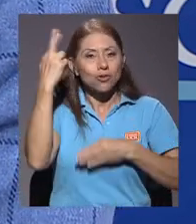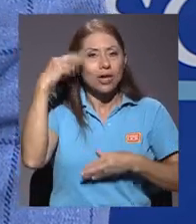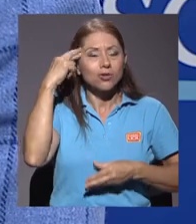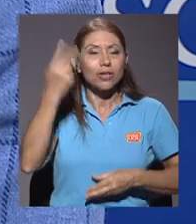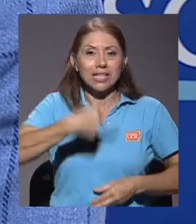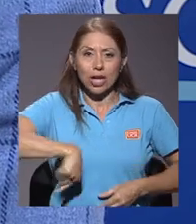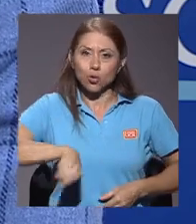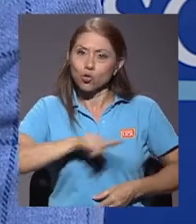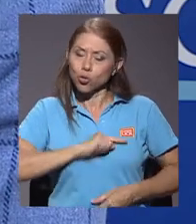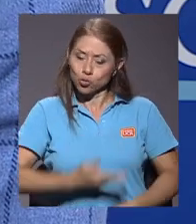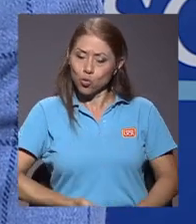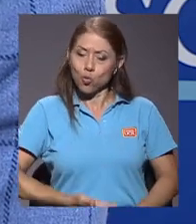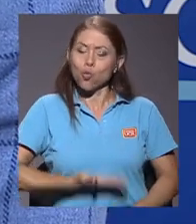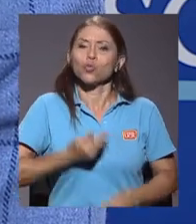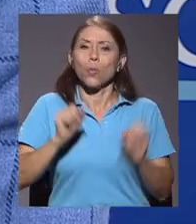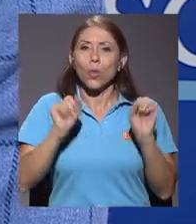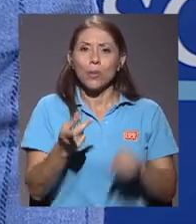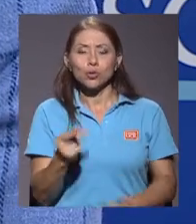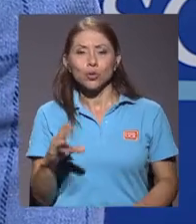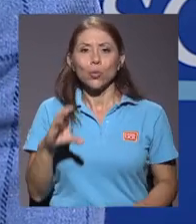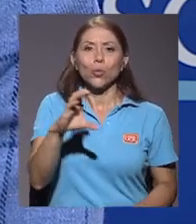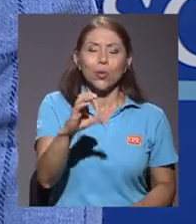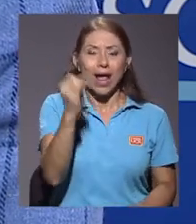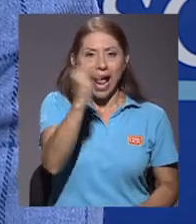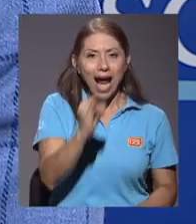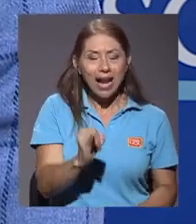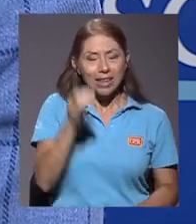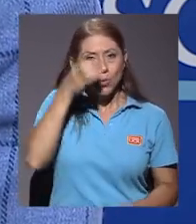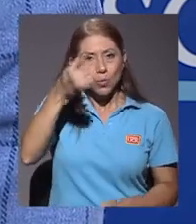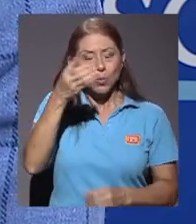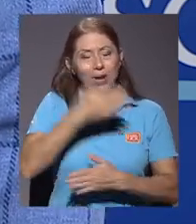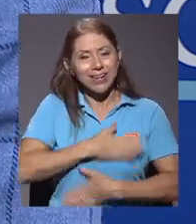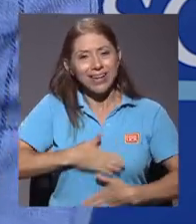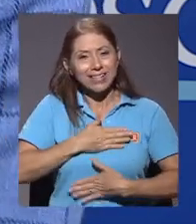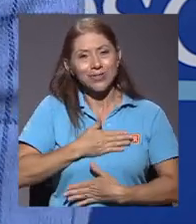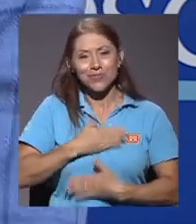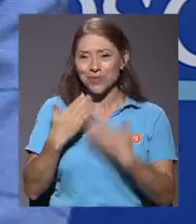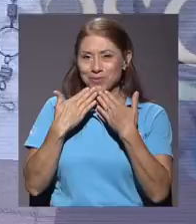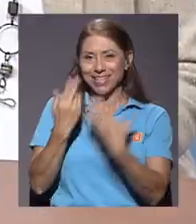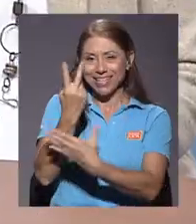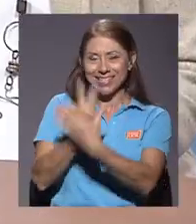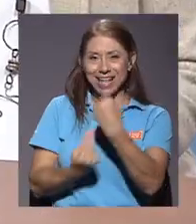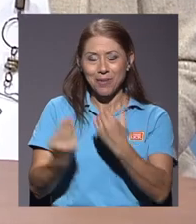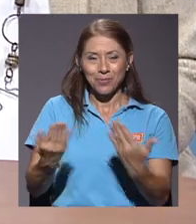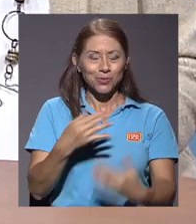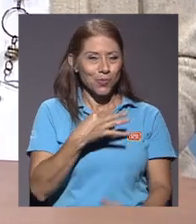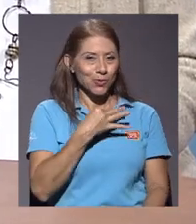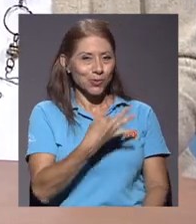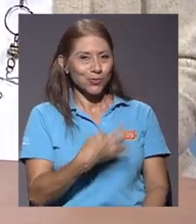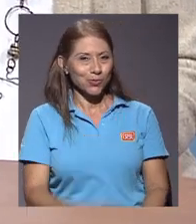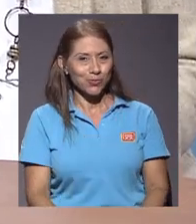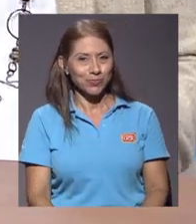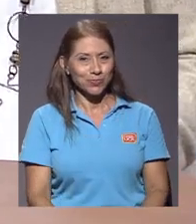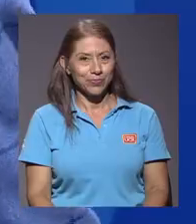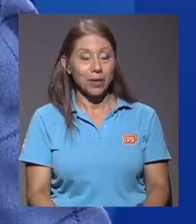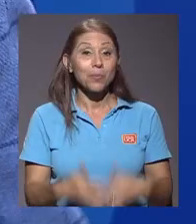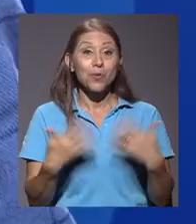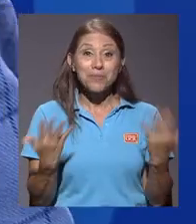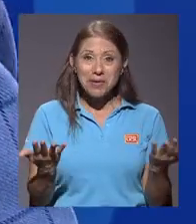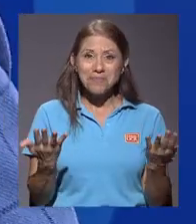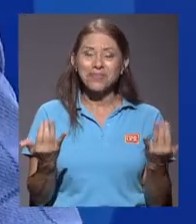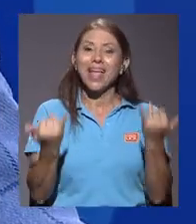sí invertimos a mucho orgullo también en arte, en cultura, en recreación. A ambos muchísimas gracias. Muchas gracias. Con mucho gusto.